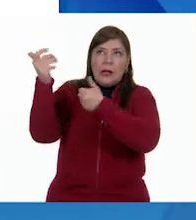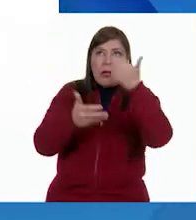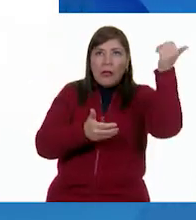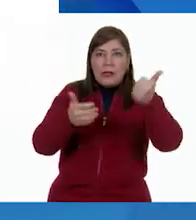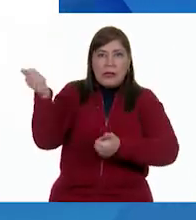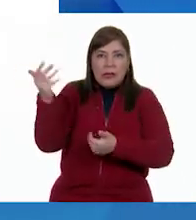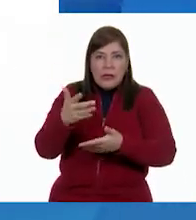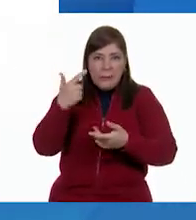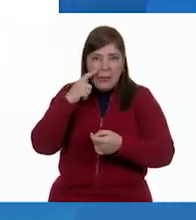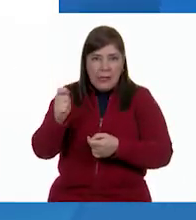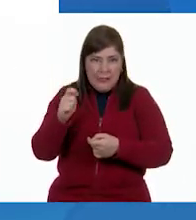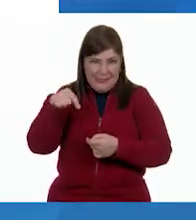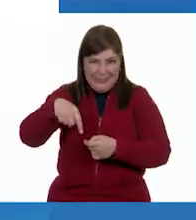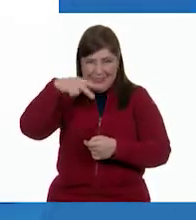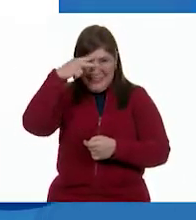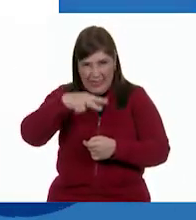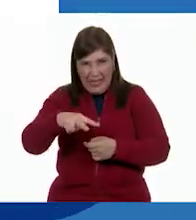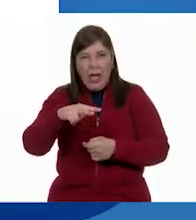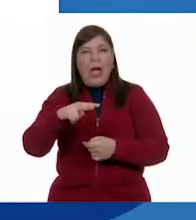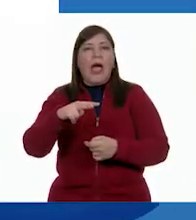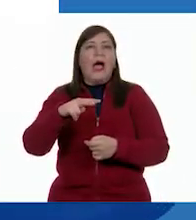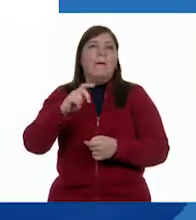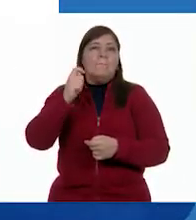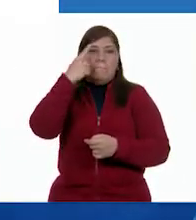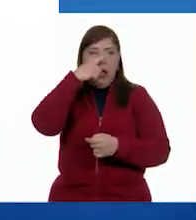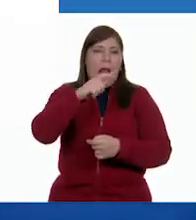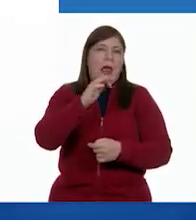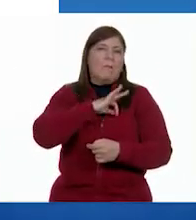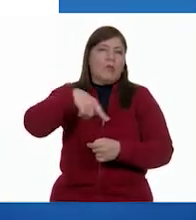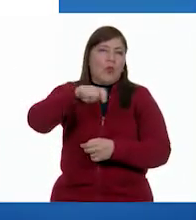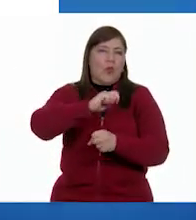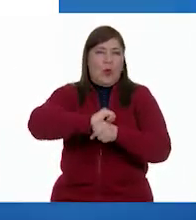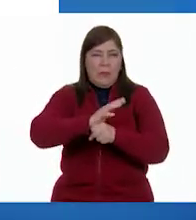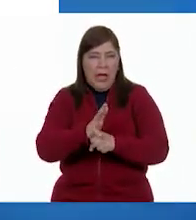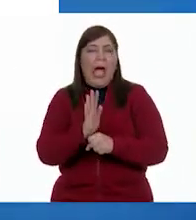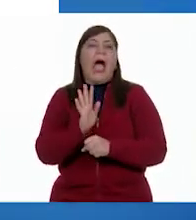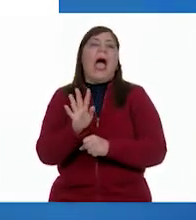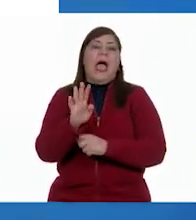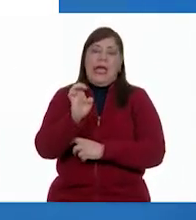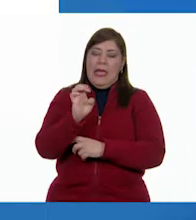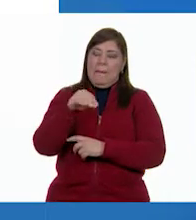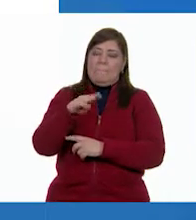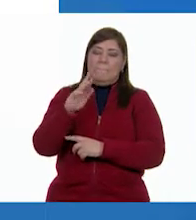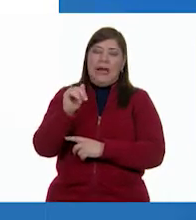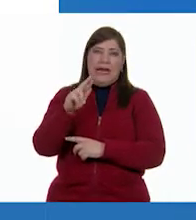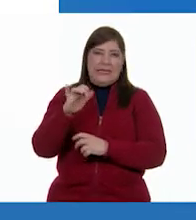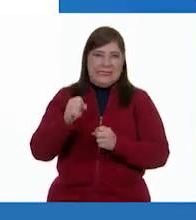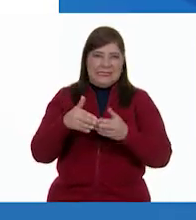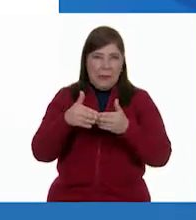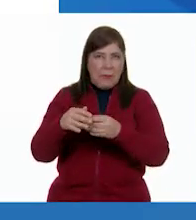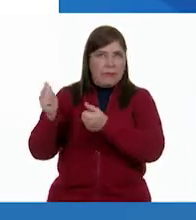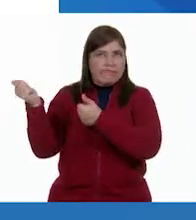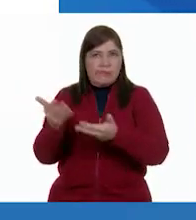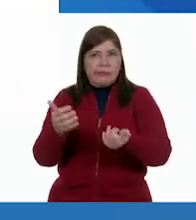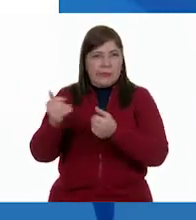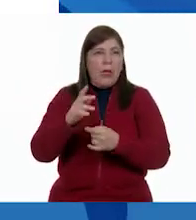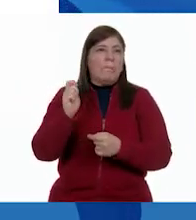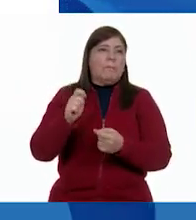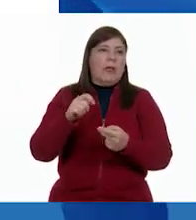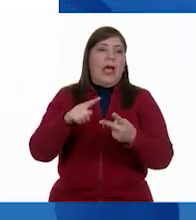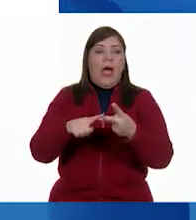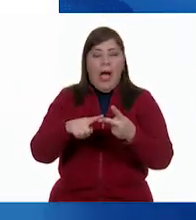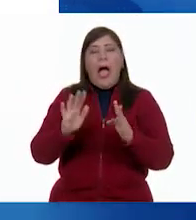entonces ahí decimos, ah, ya sabemos a qué se refiere cada uno de los embarques. Por ejemplo, libros y vienen las familias.